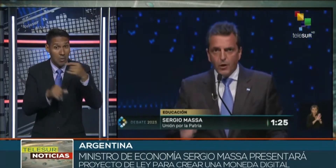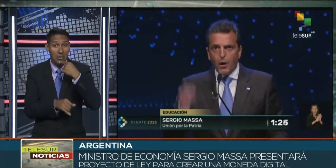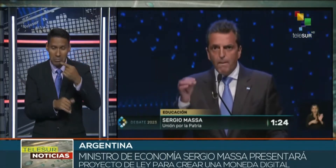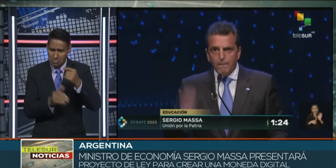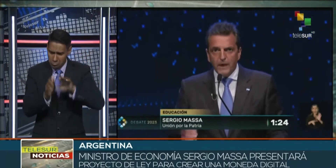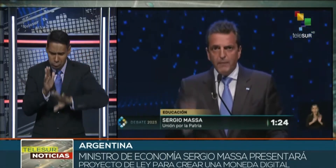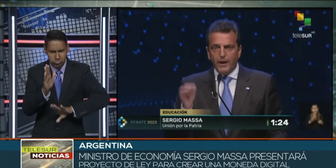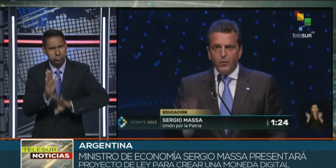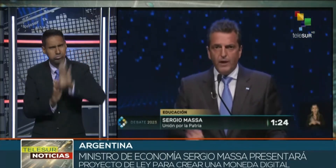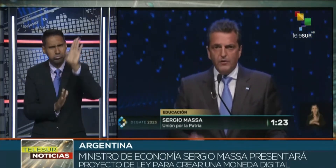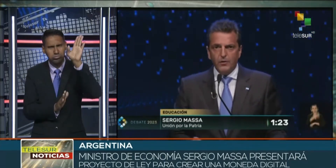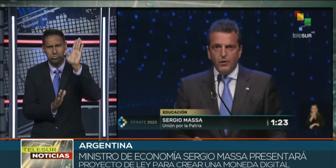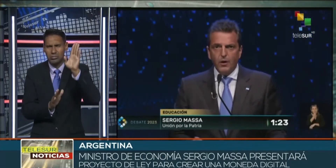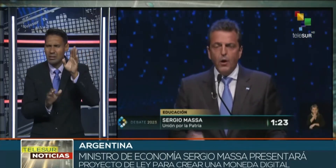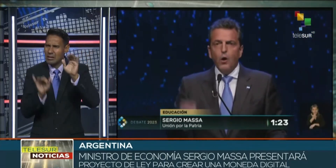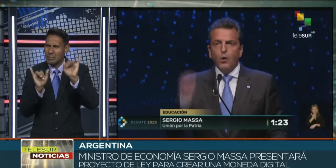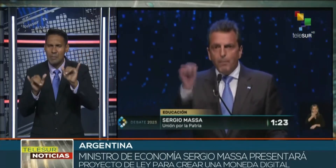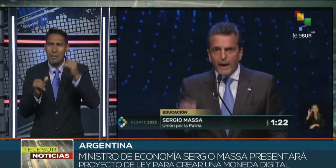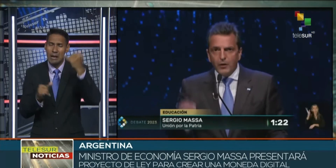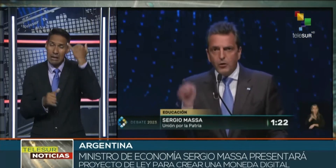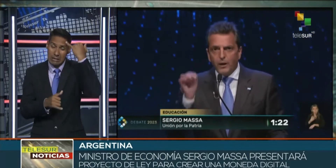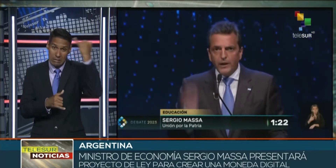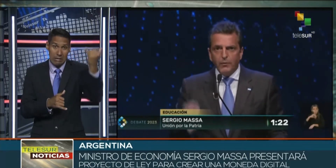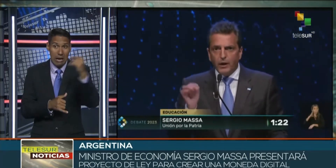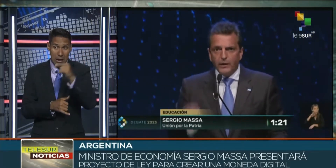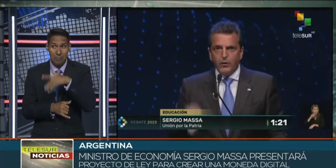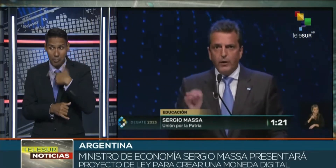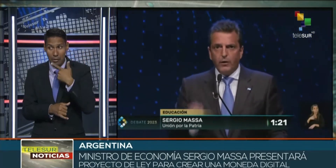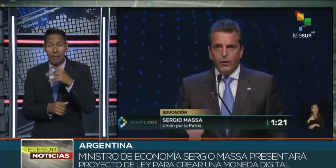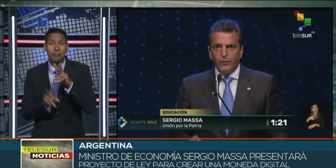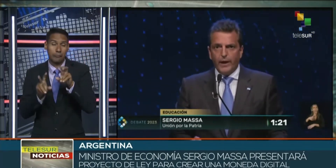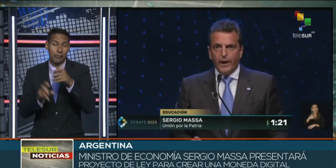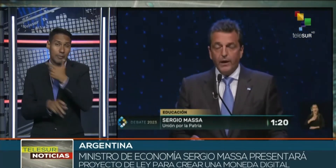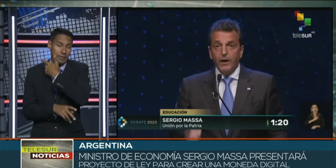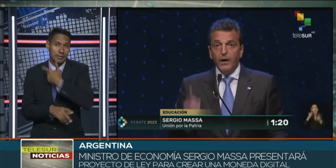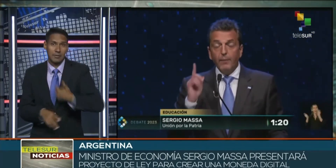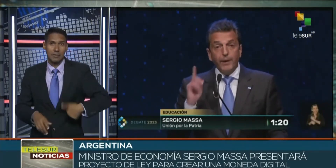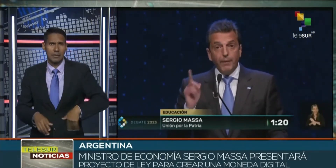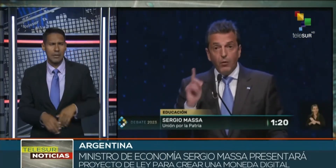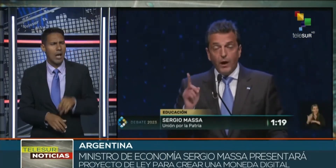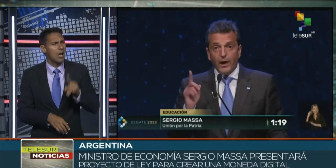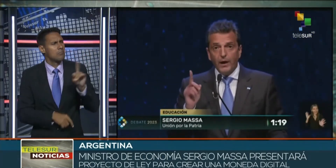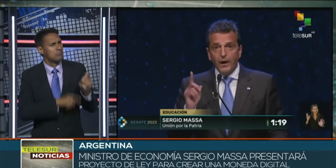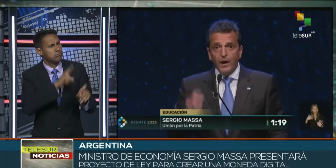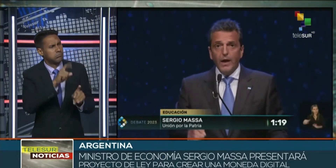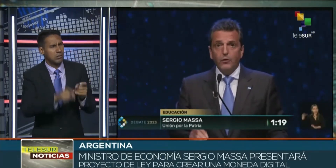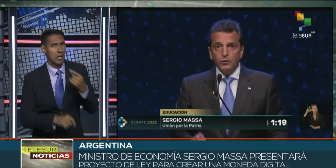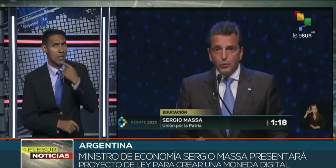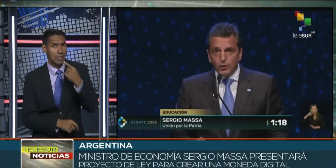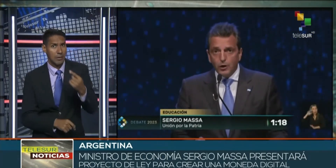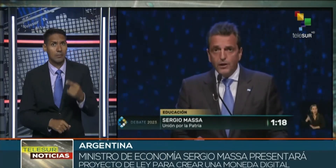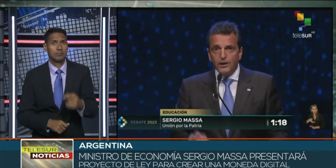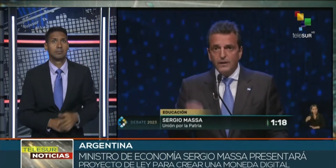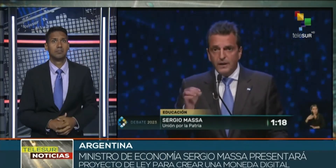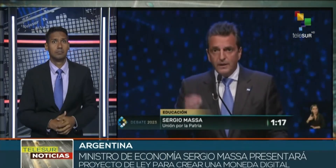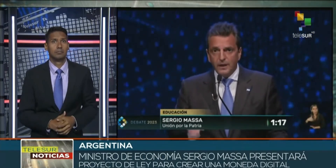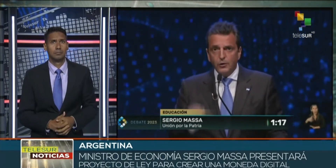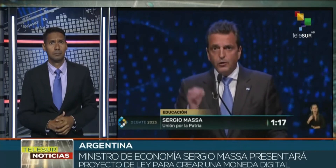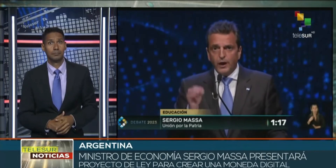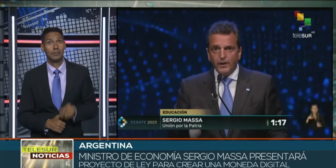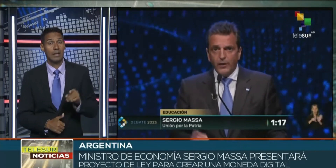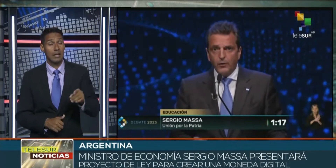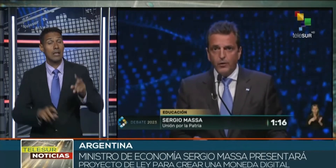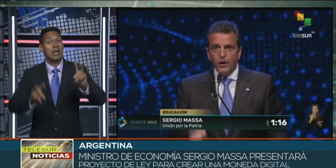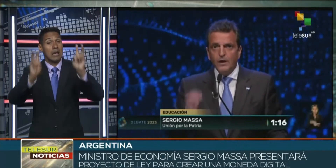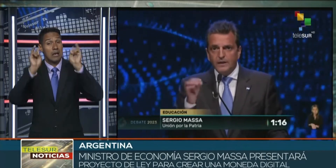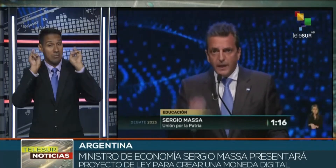avanzaría recién con esa idea en caso de ser electo. Al ser consultado, Massa destacó que este tema